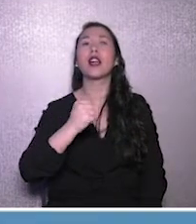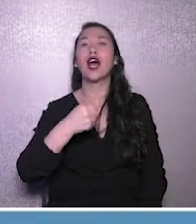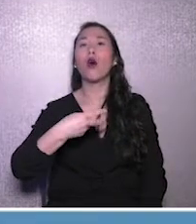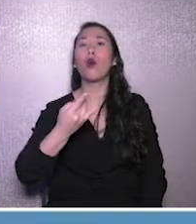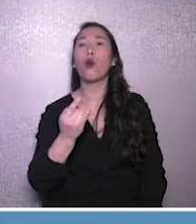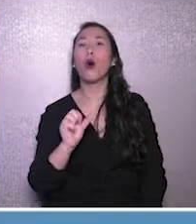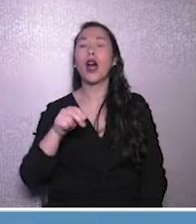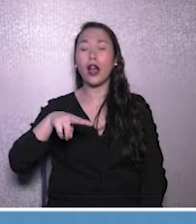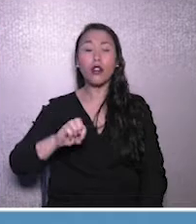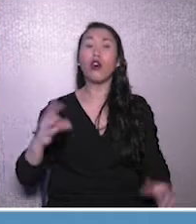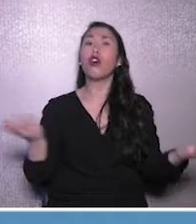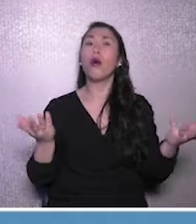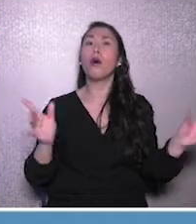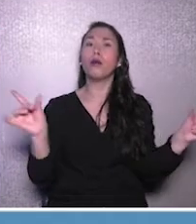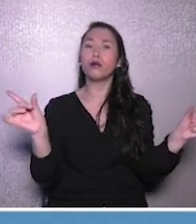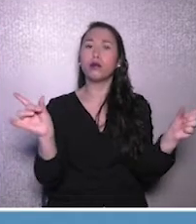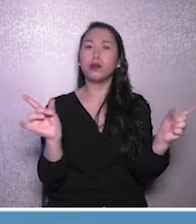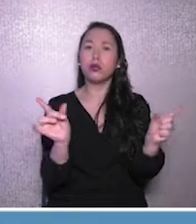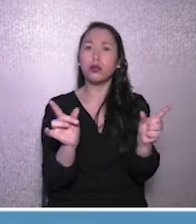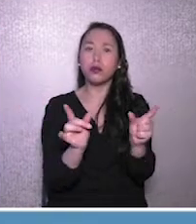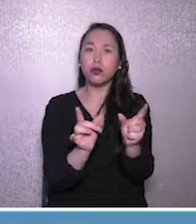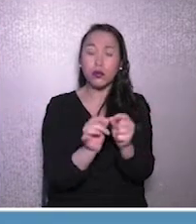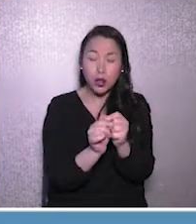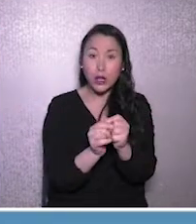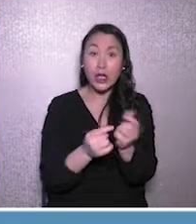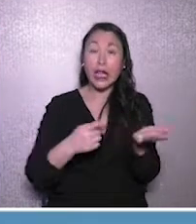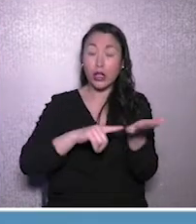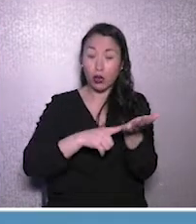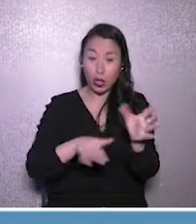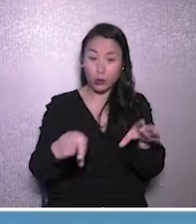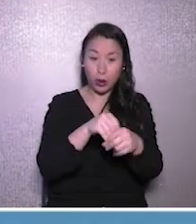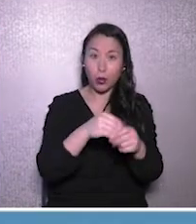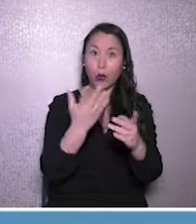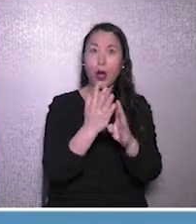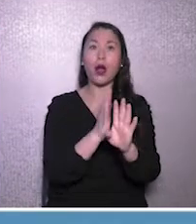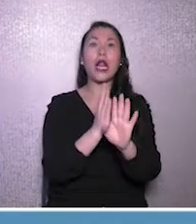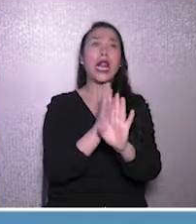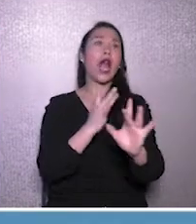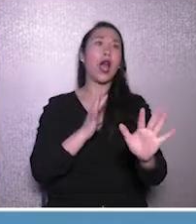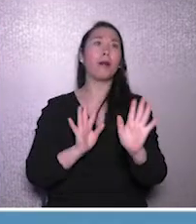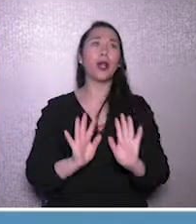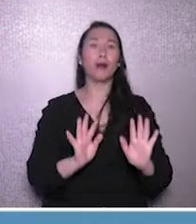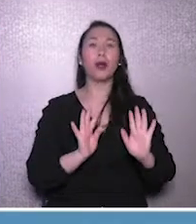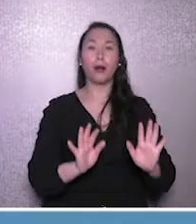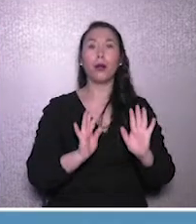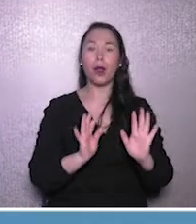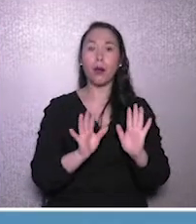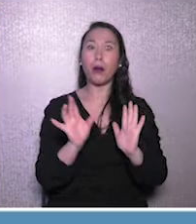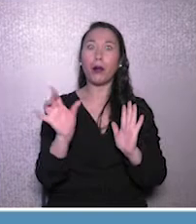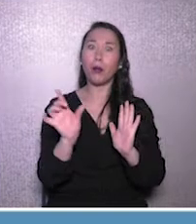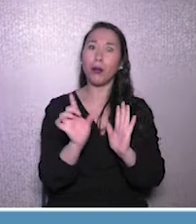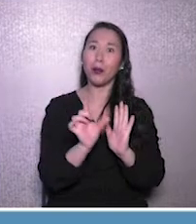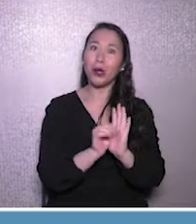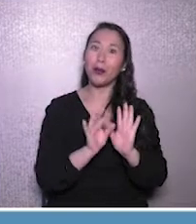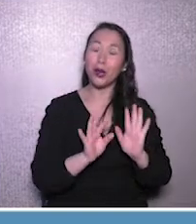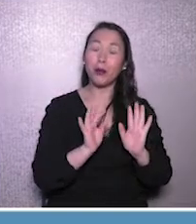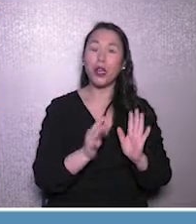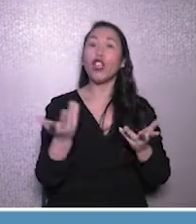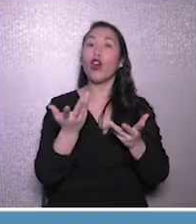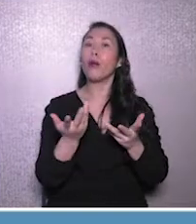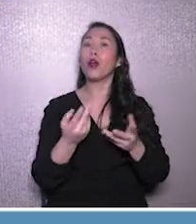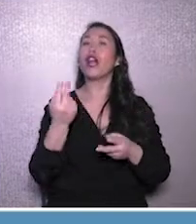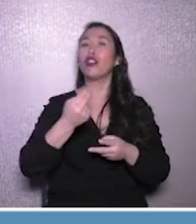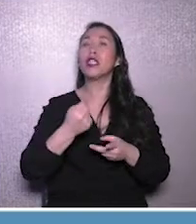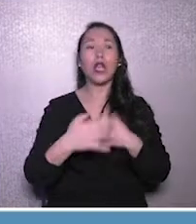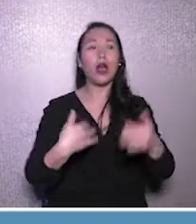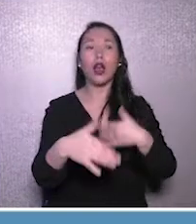reduciendo, a propósito de la incorporación de los buenos usos de las tecnologías, las listas de espera? Nuevamente, ¿cómo somos capaces de escalar estas buenas noticias